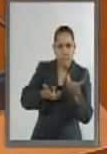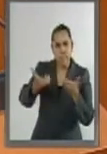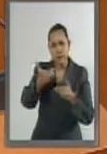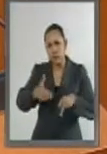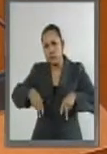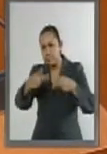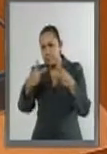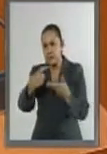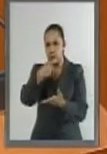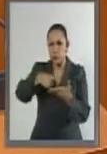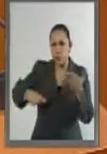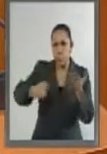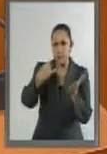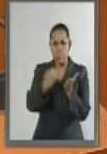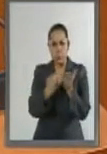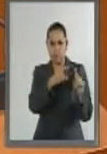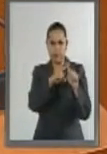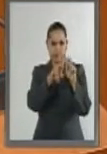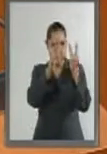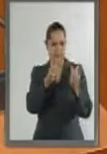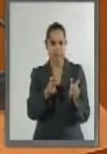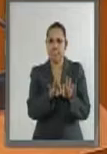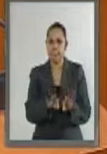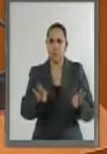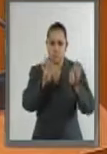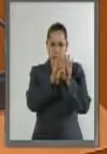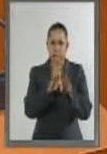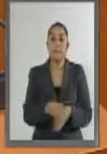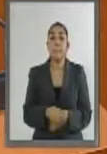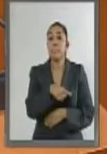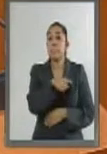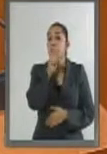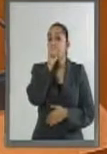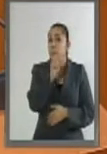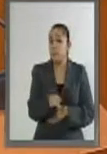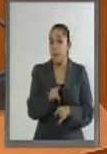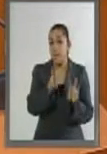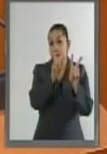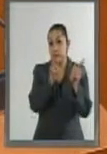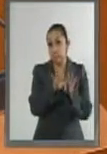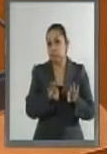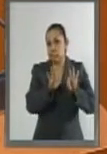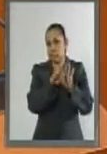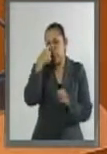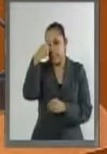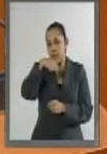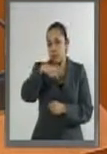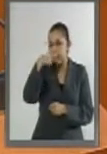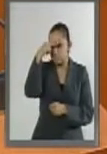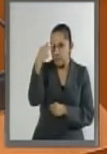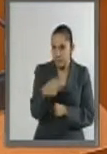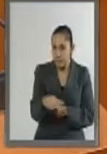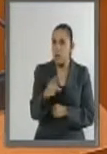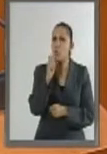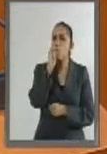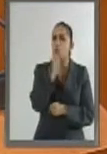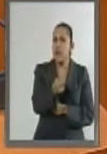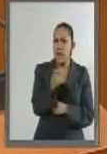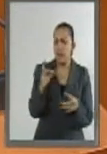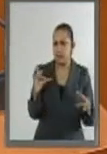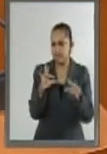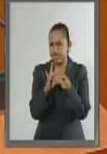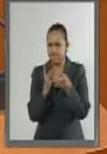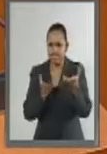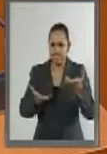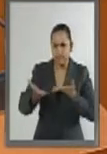también nos dará la pauta para reposicionar a nuestro país como socio estratégico en el concierto